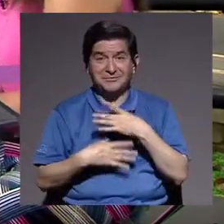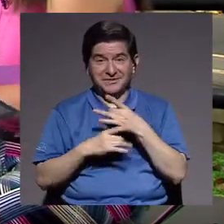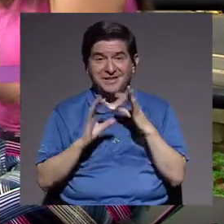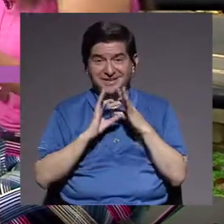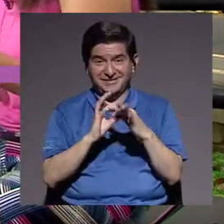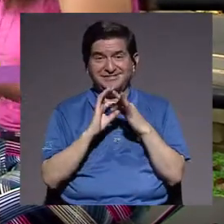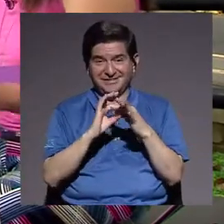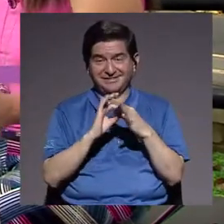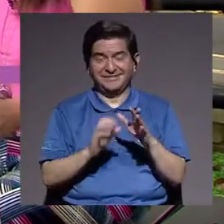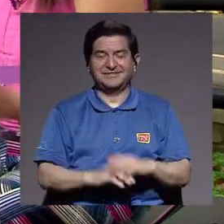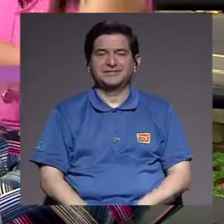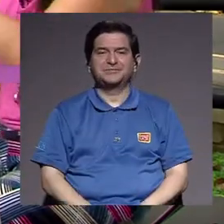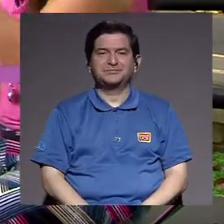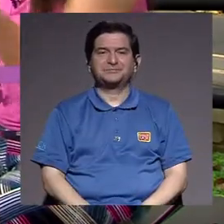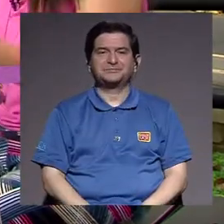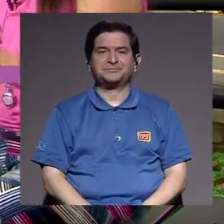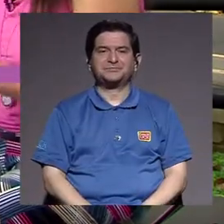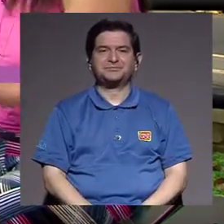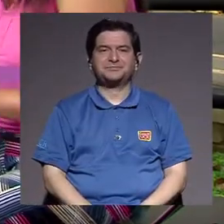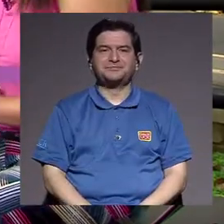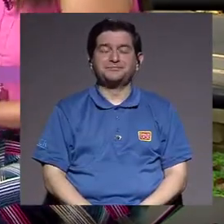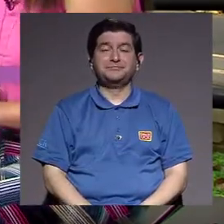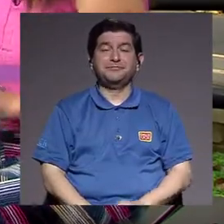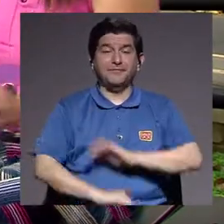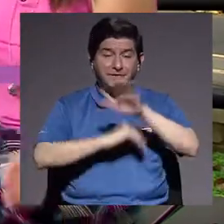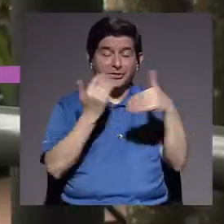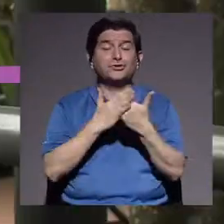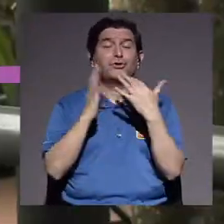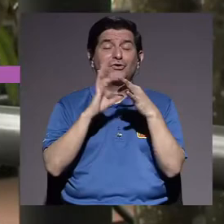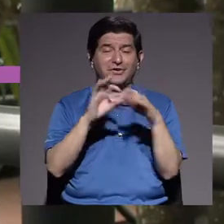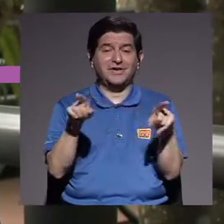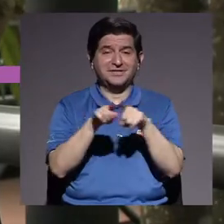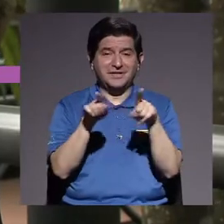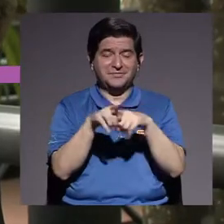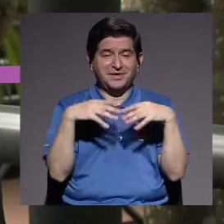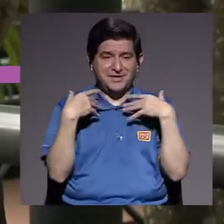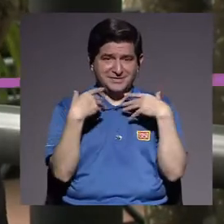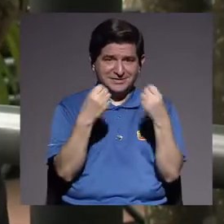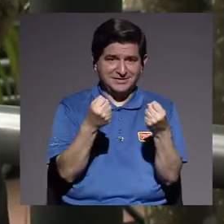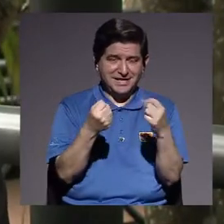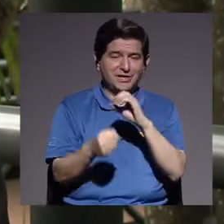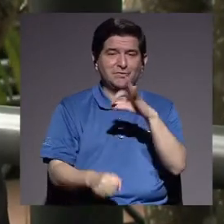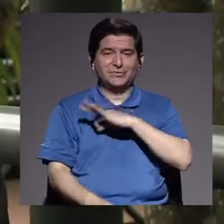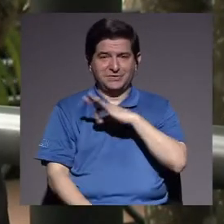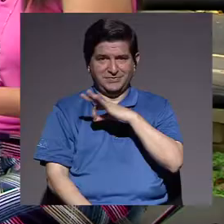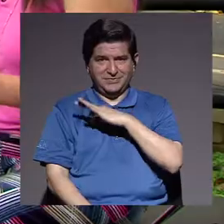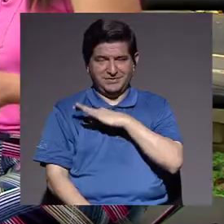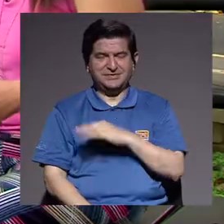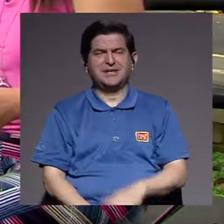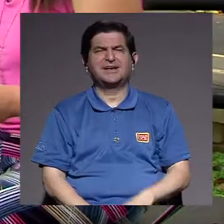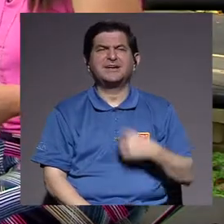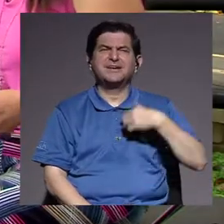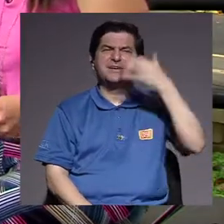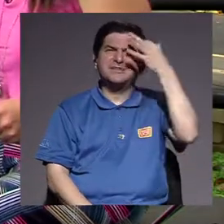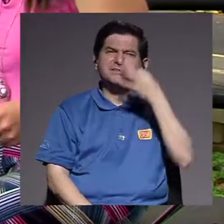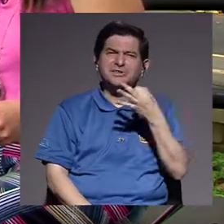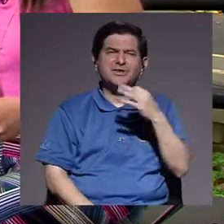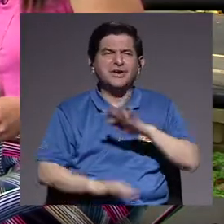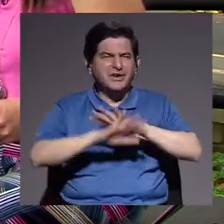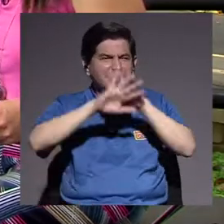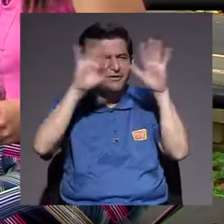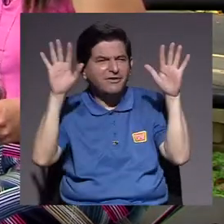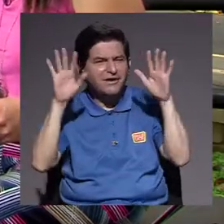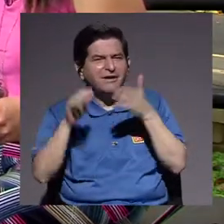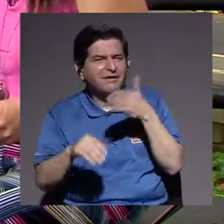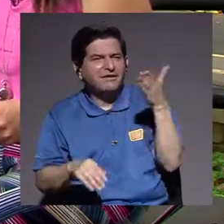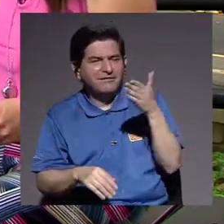interesante esa relación. Finalmente, bueno, todo lo, ¿verdad? Lo podemos relacionar, sí, también con la salud y con el bienestar. Yo creo que ahí lo que tendríamos que